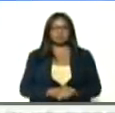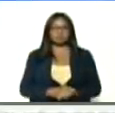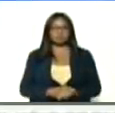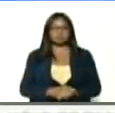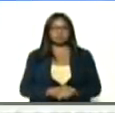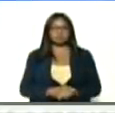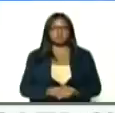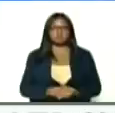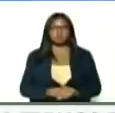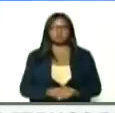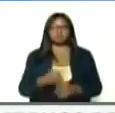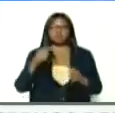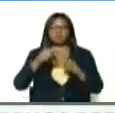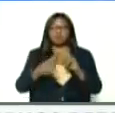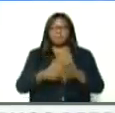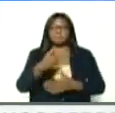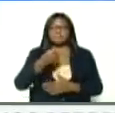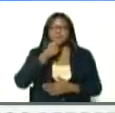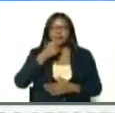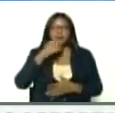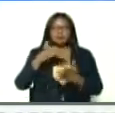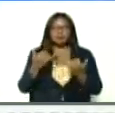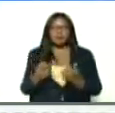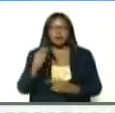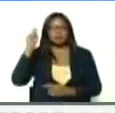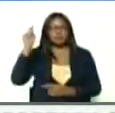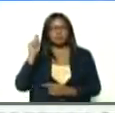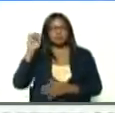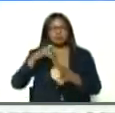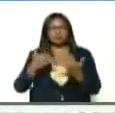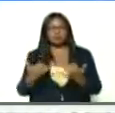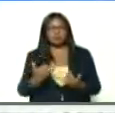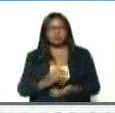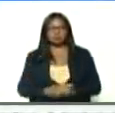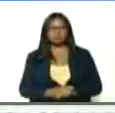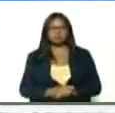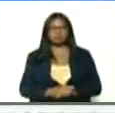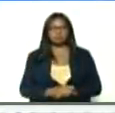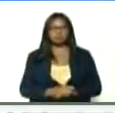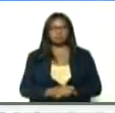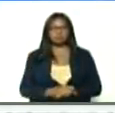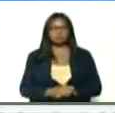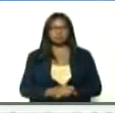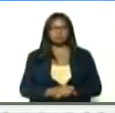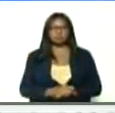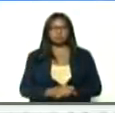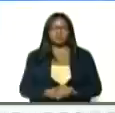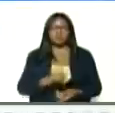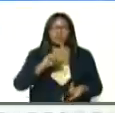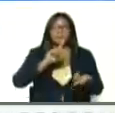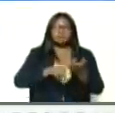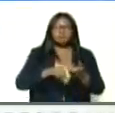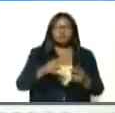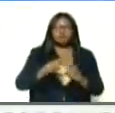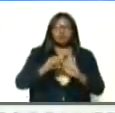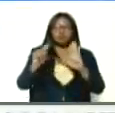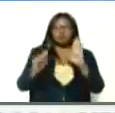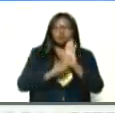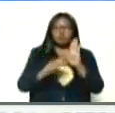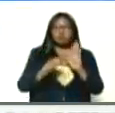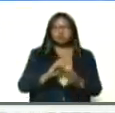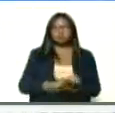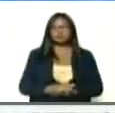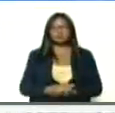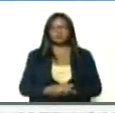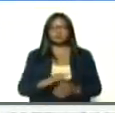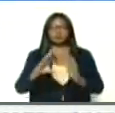es una de las cosas, bellas, yo he sido diputado, mucho tiempo, Silvia también, fui constituyente, y yo